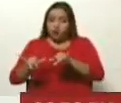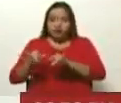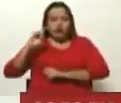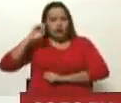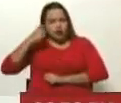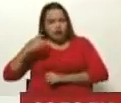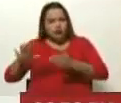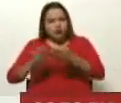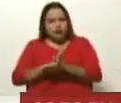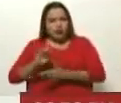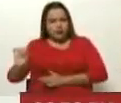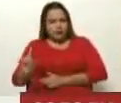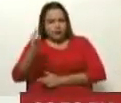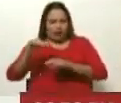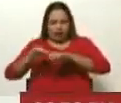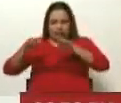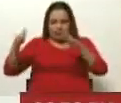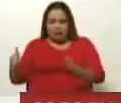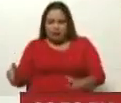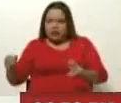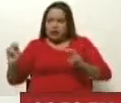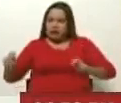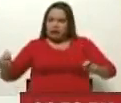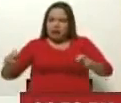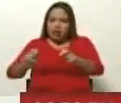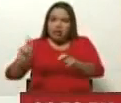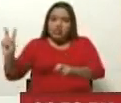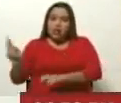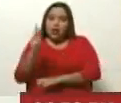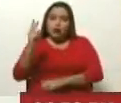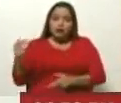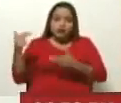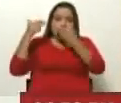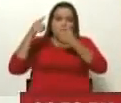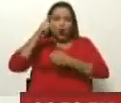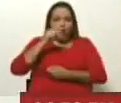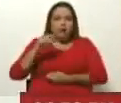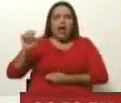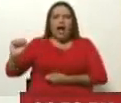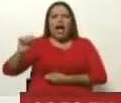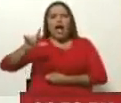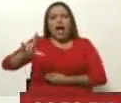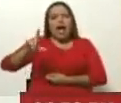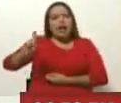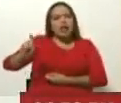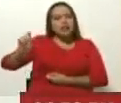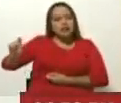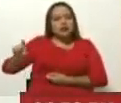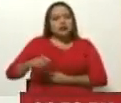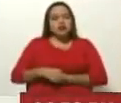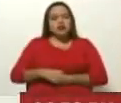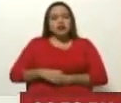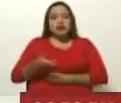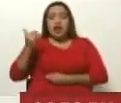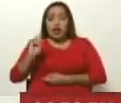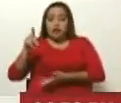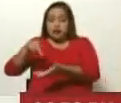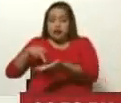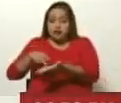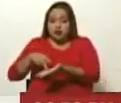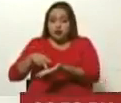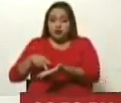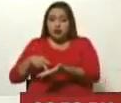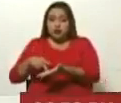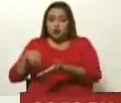delegación del gobierno nacional se levantara de la mesa, que fue el segundo secuestro del diplomático venezolano Alex Saab, que era parte, además de ser